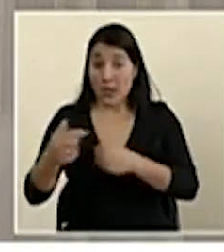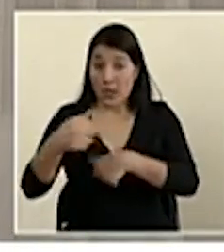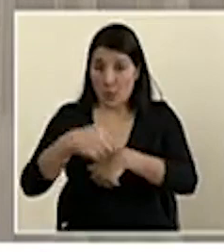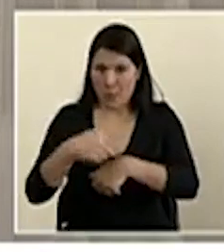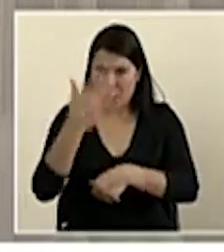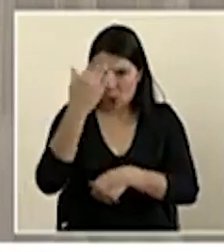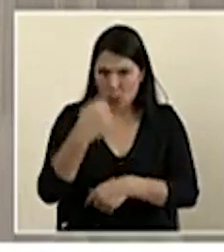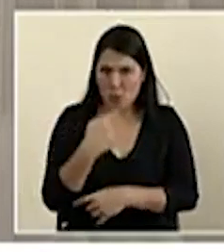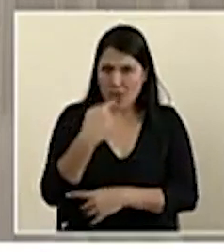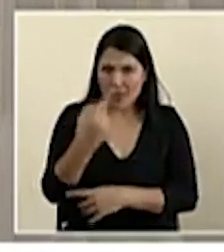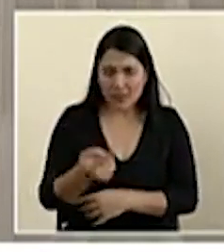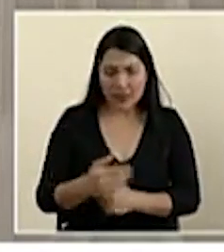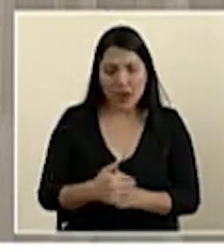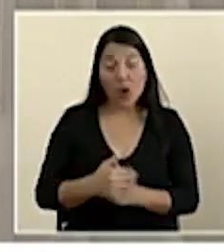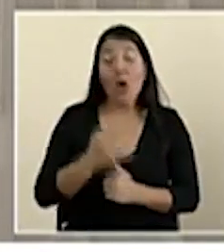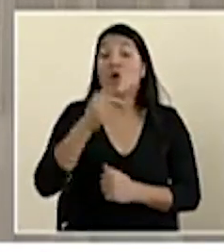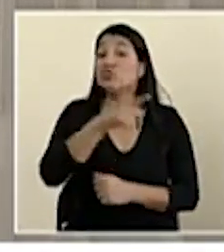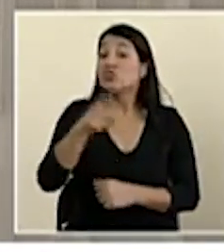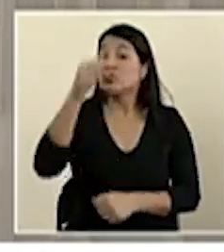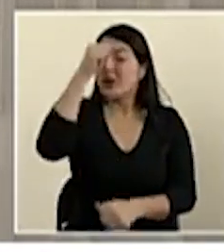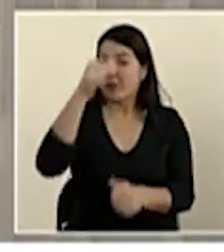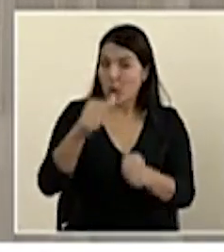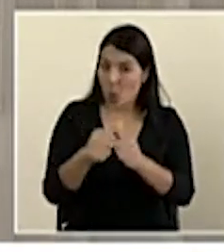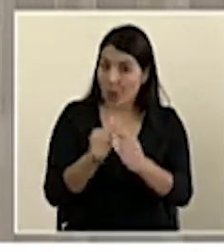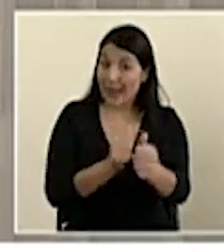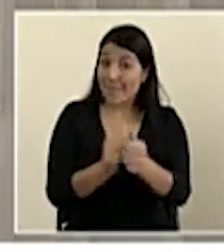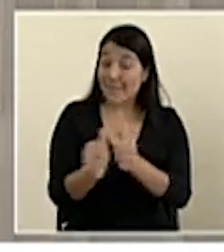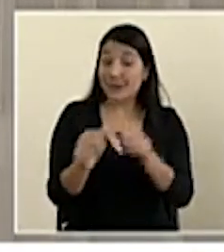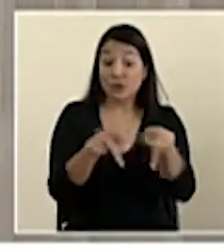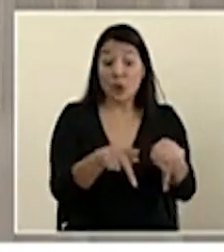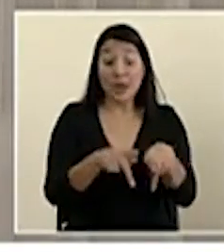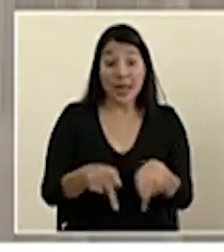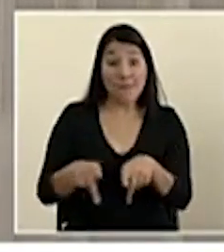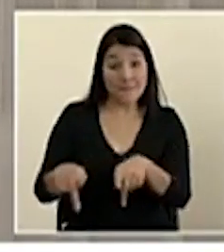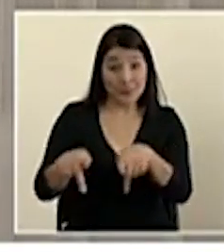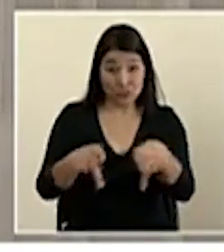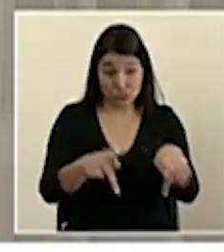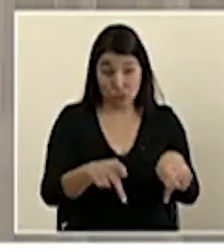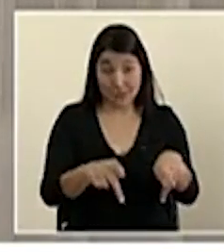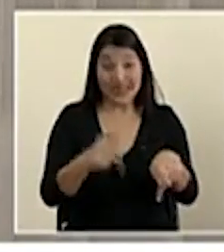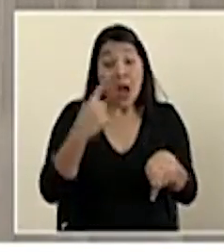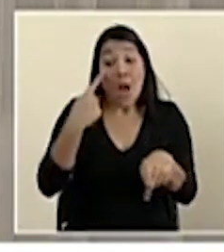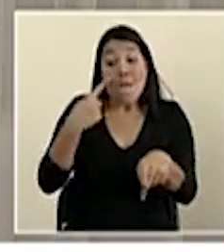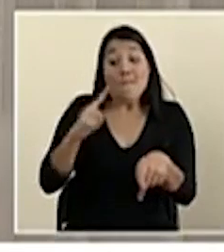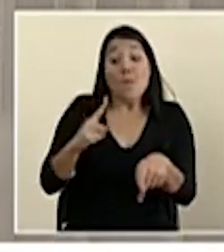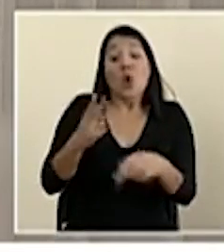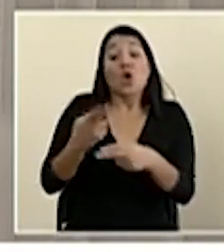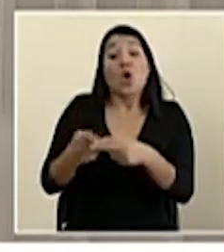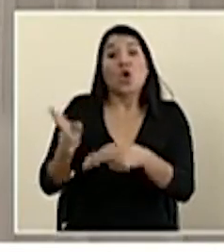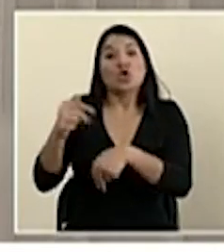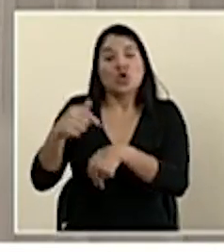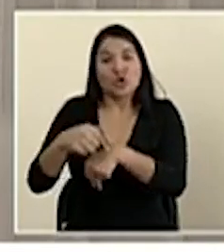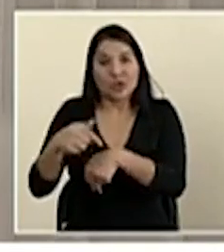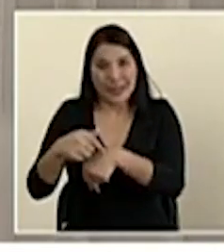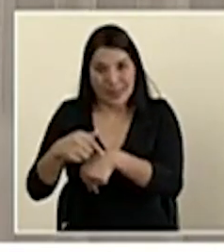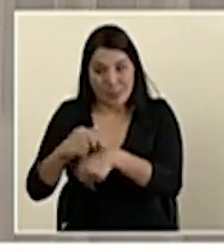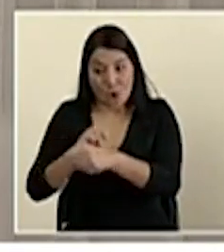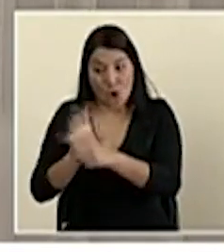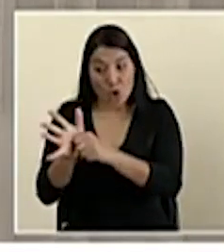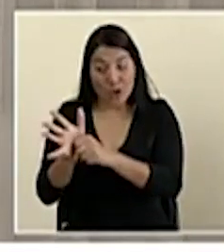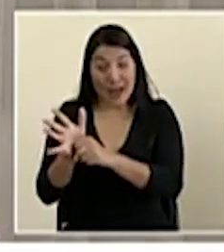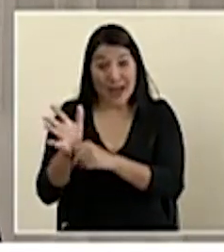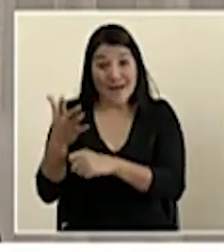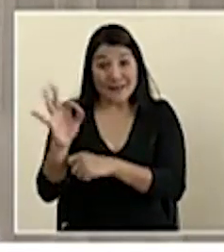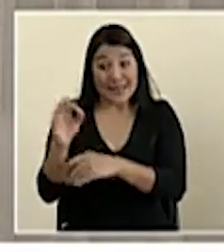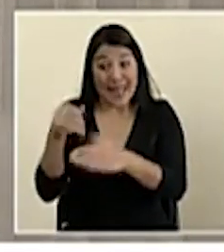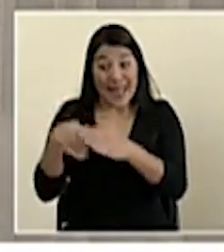que la mayoría de la población, por el corto tiempo que tenemos de la presencia del virus en nuestro país, la gran mayoría de la